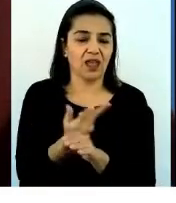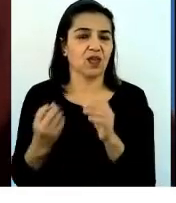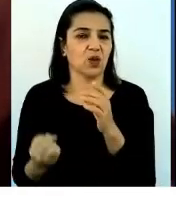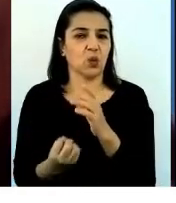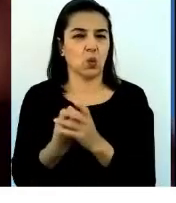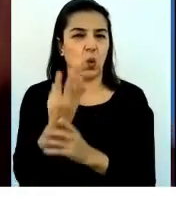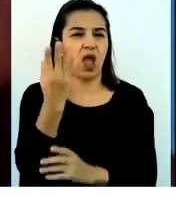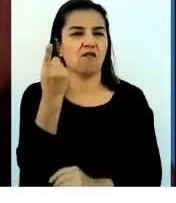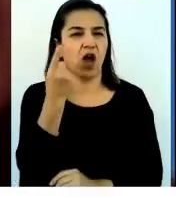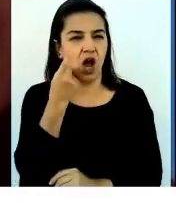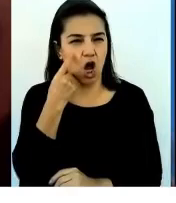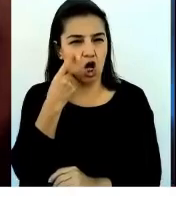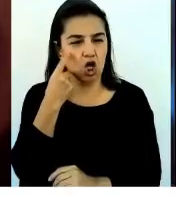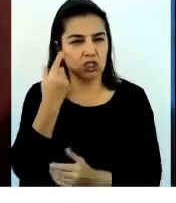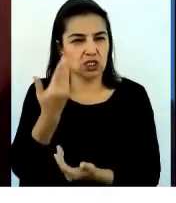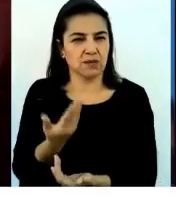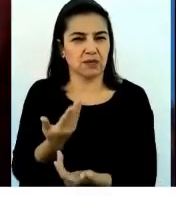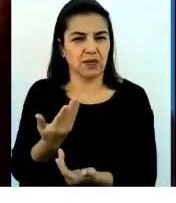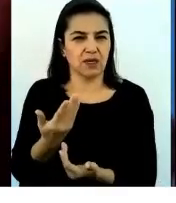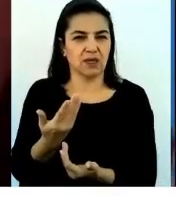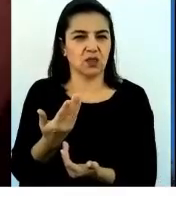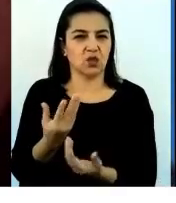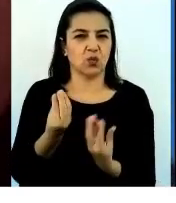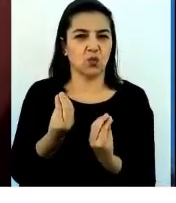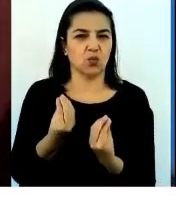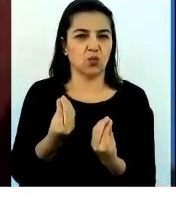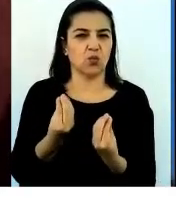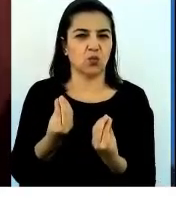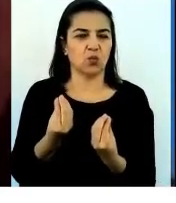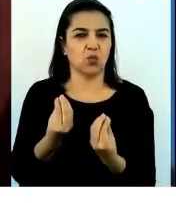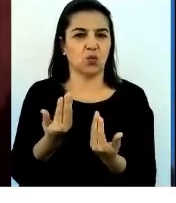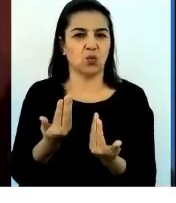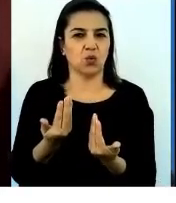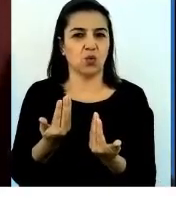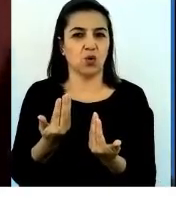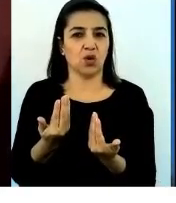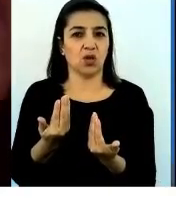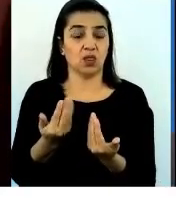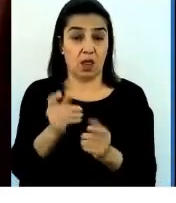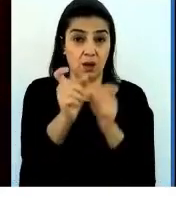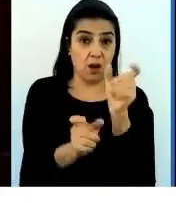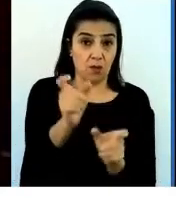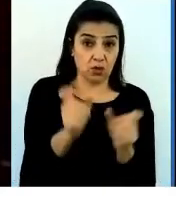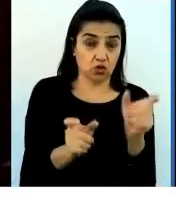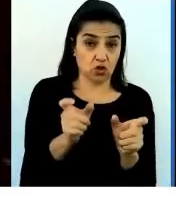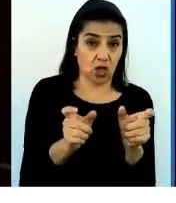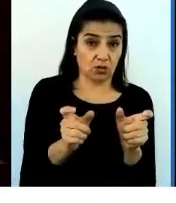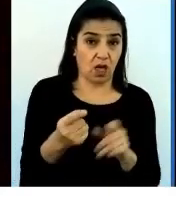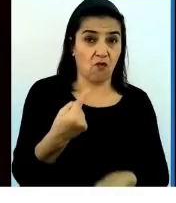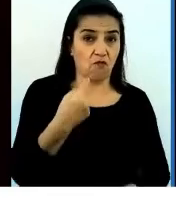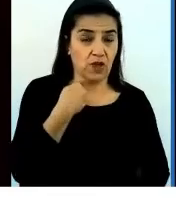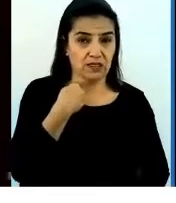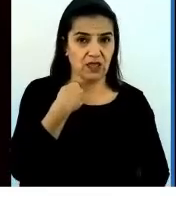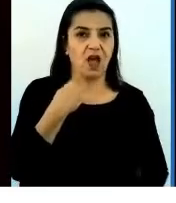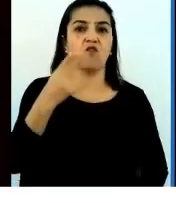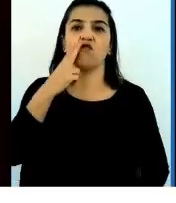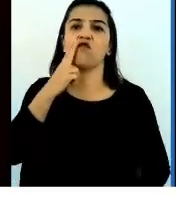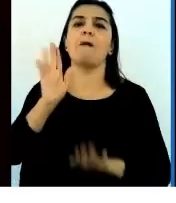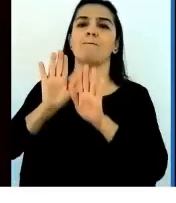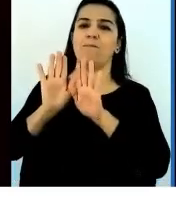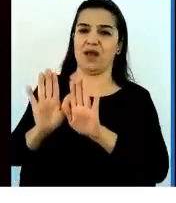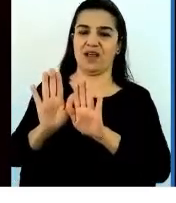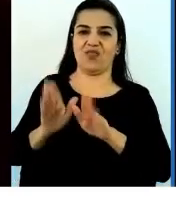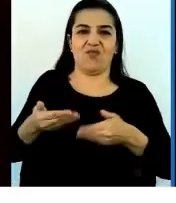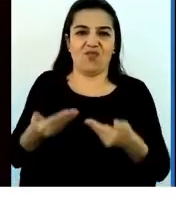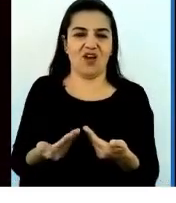conocimiento que está muy, muy, muy, muy peligroso para personas, lo hemos parado. Ahora necesitamos